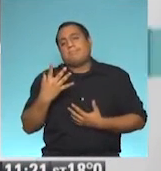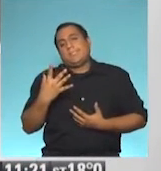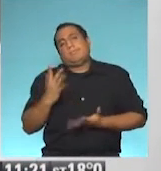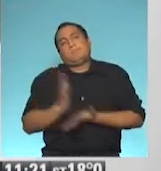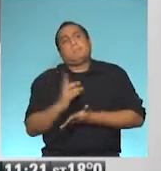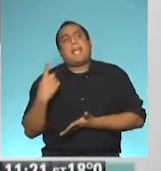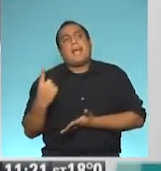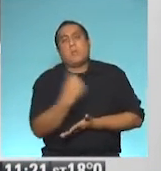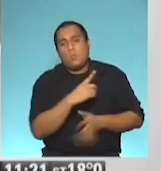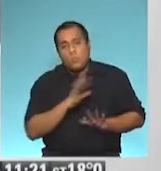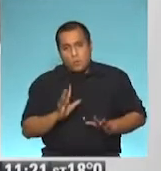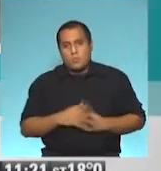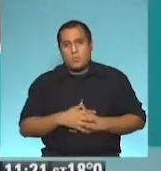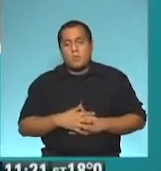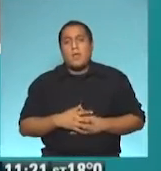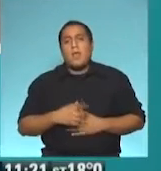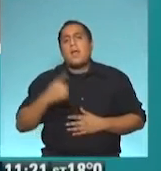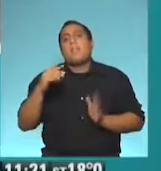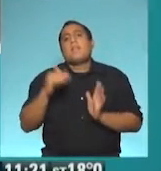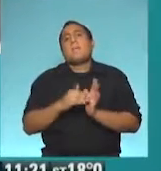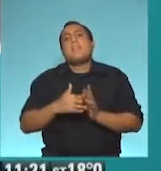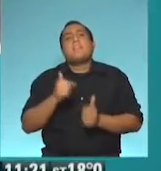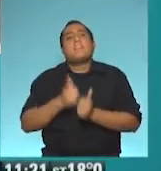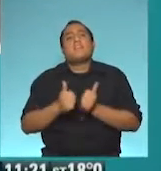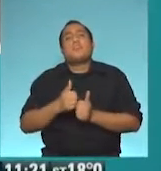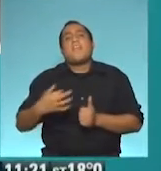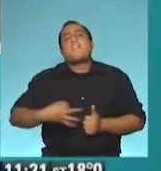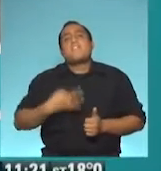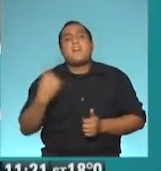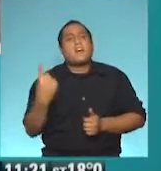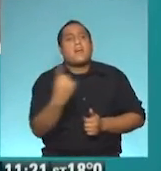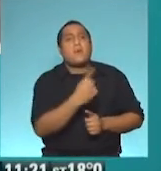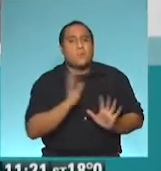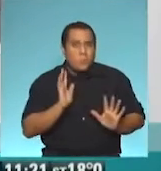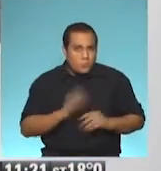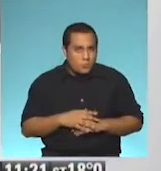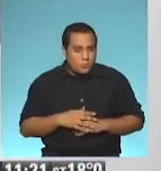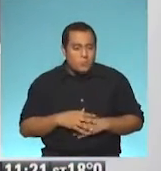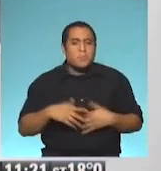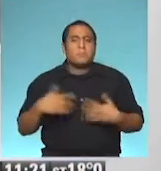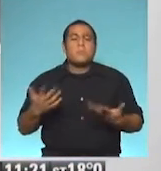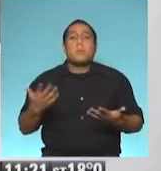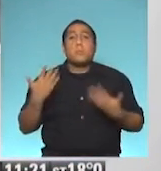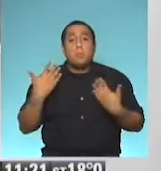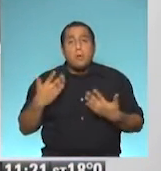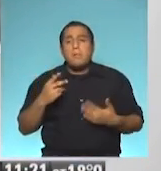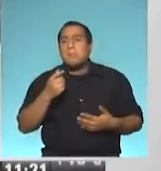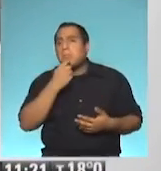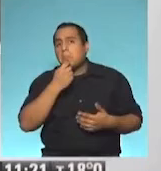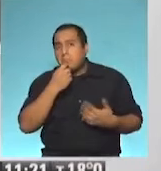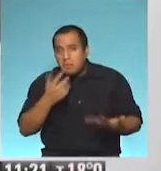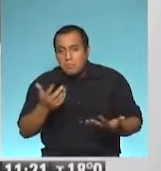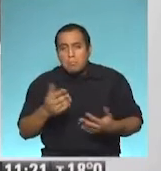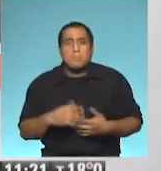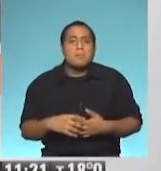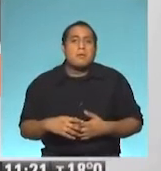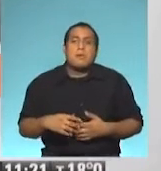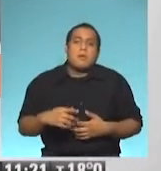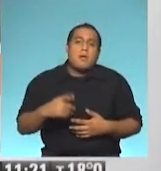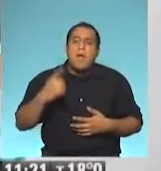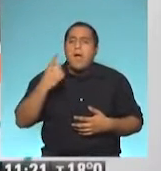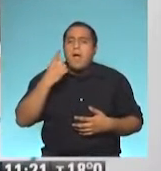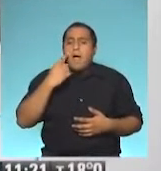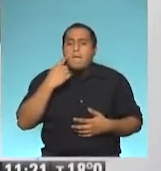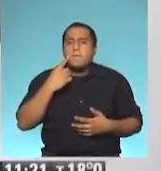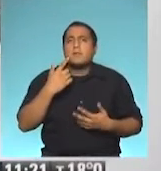Se trata un poco de ver la historia de vida de cada uno, de poder ver, bueno, de pronto engancharnos